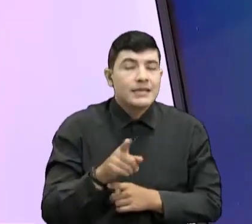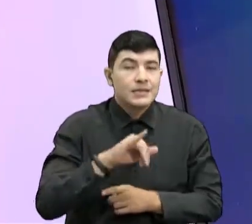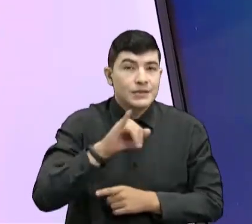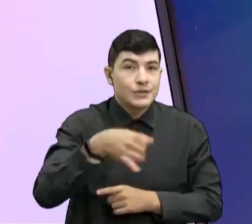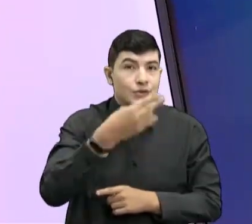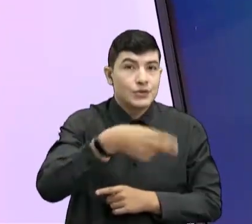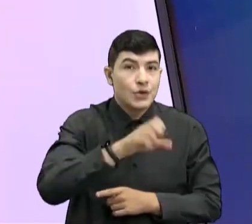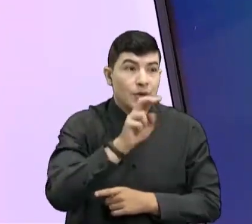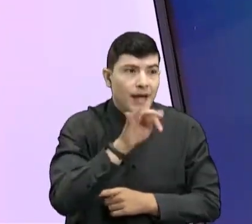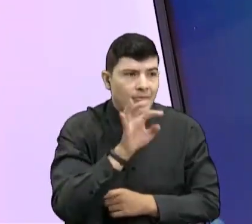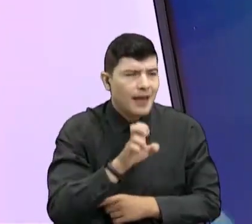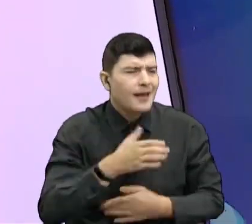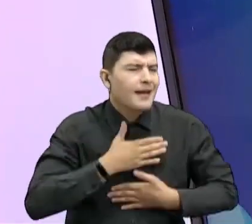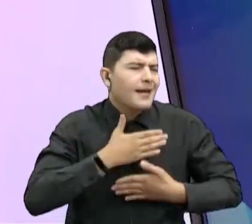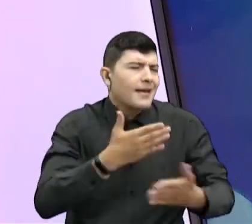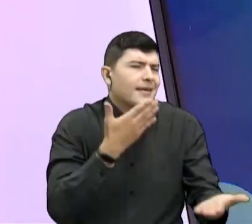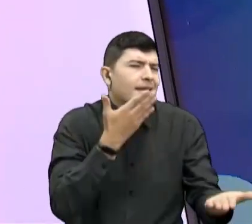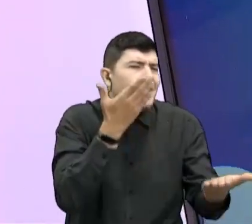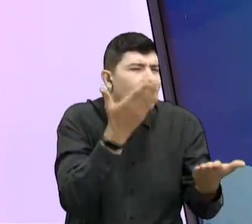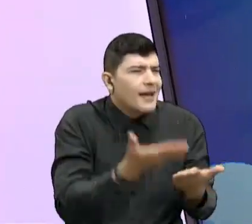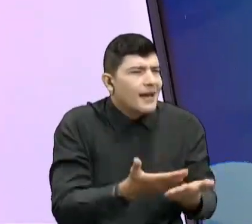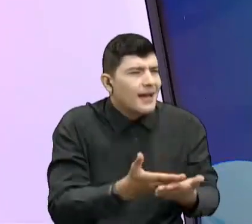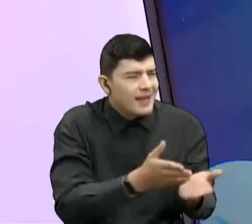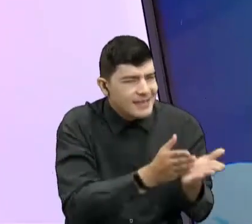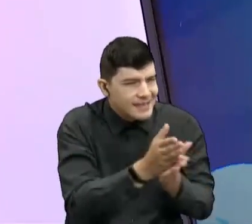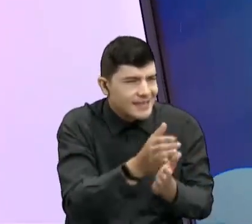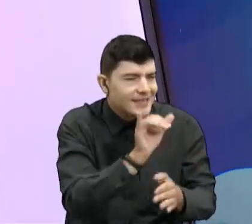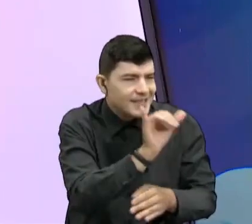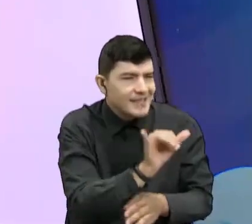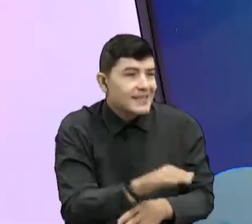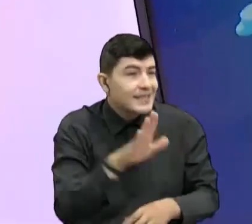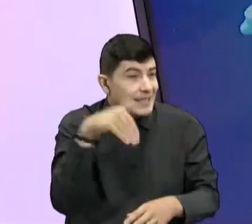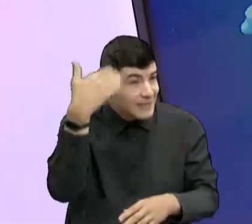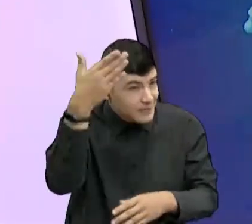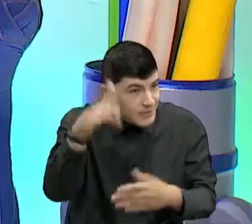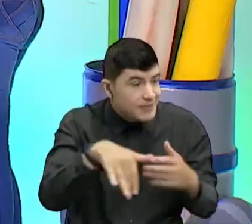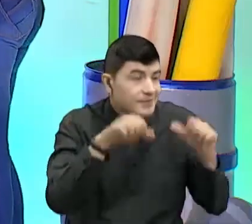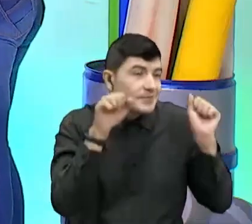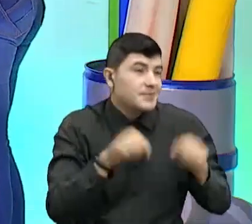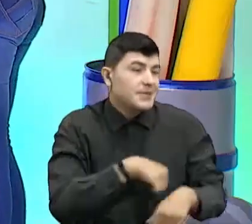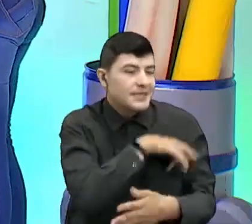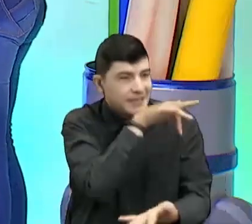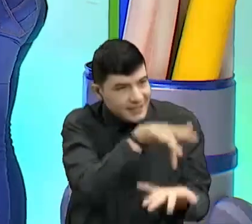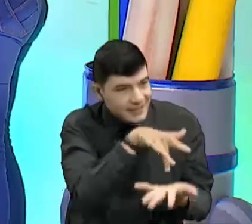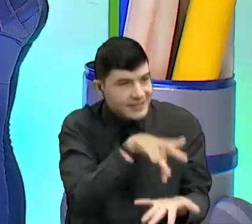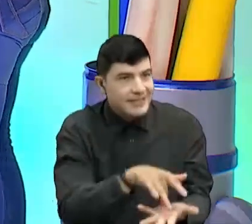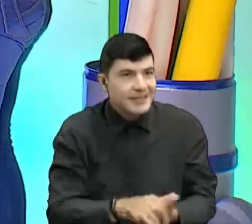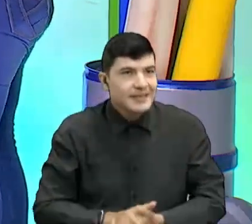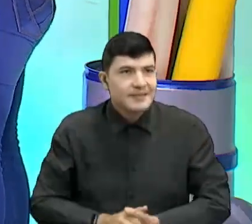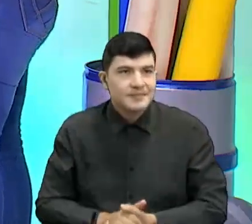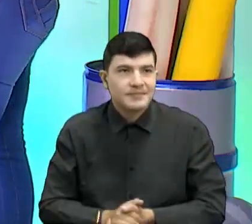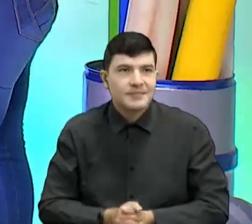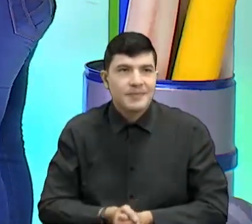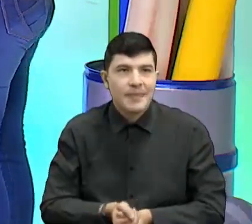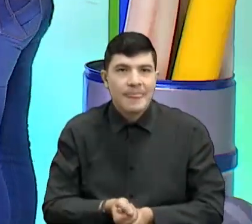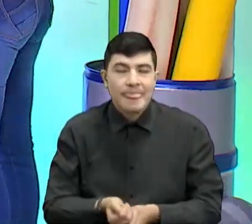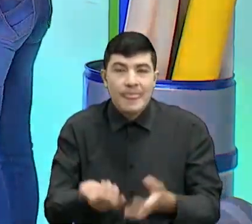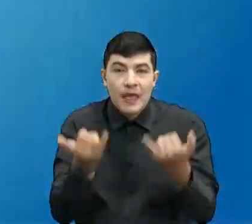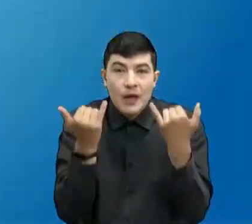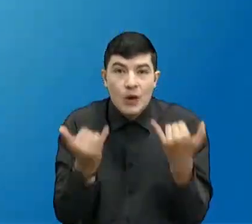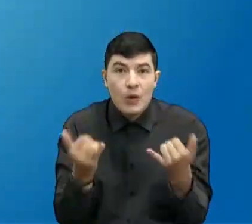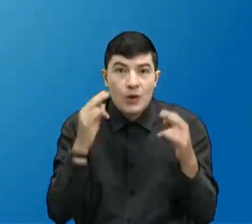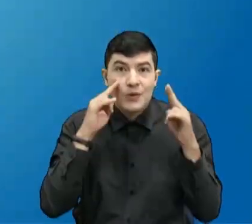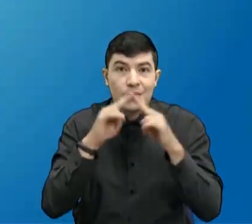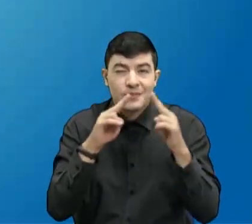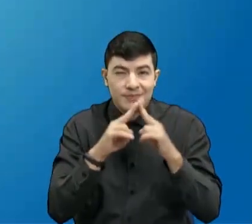Muchas gracias por saludarme, Alta. Sigue así, para ver si te dejan venir otra vez. Muy bien, vamos, tenemos por acá más reportes de